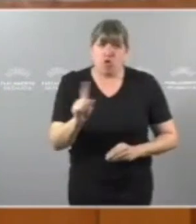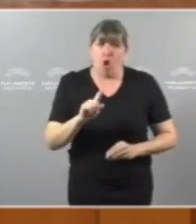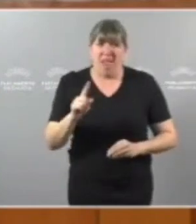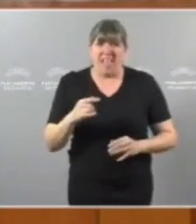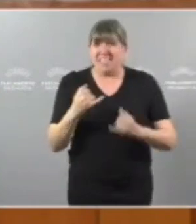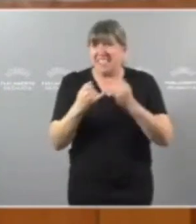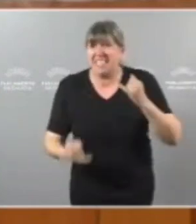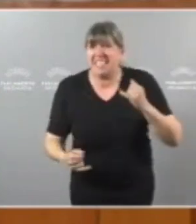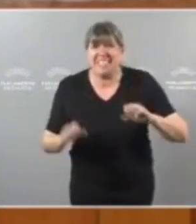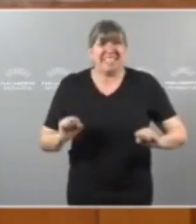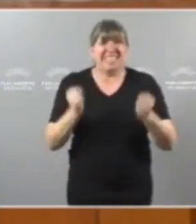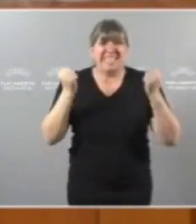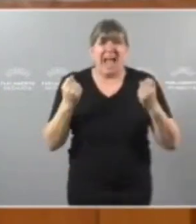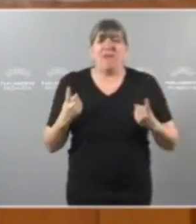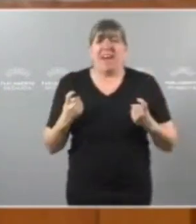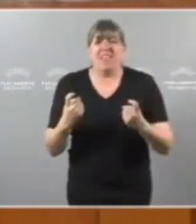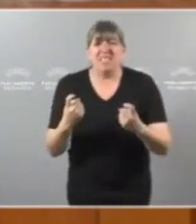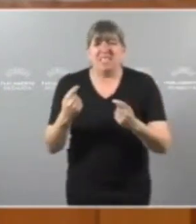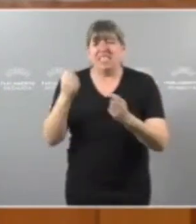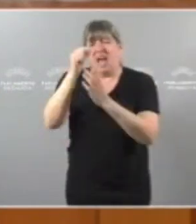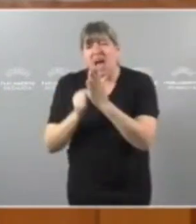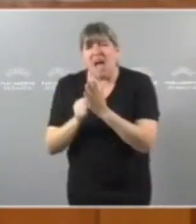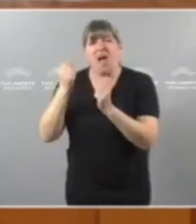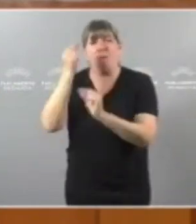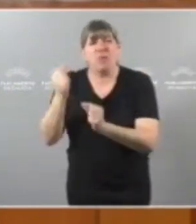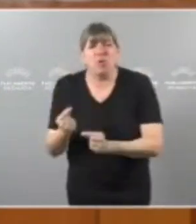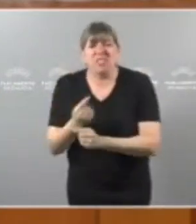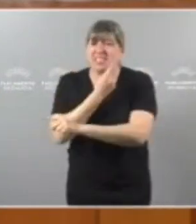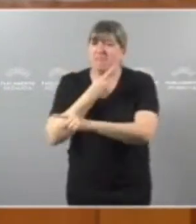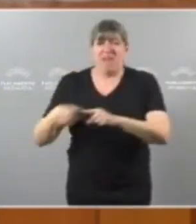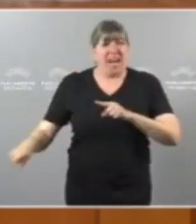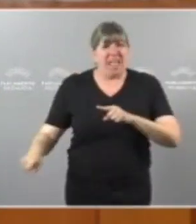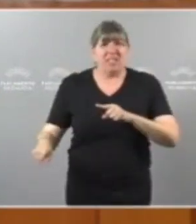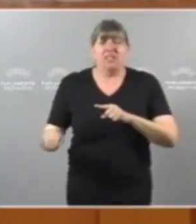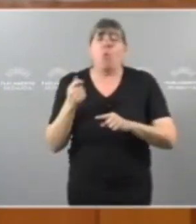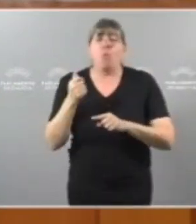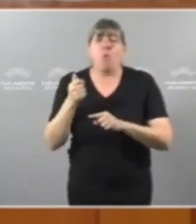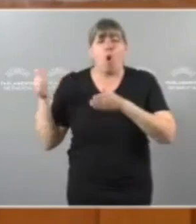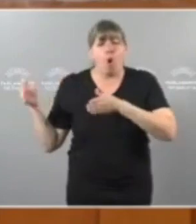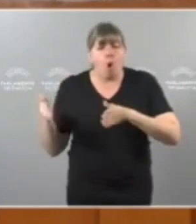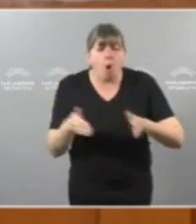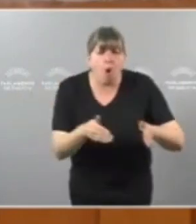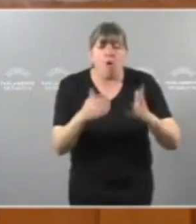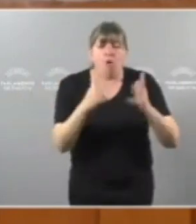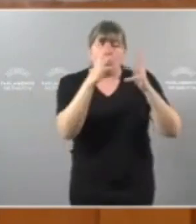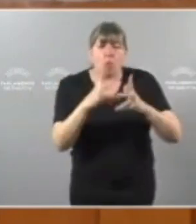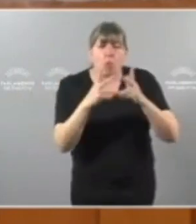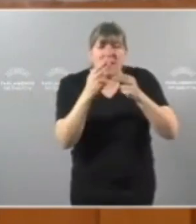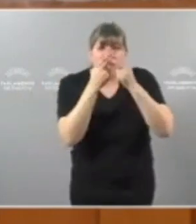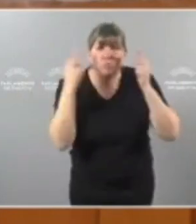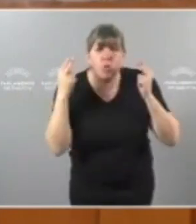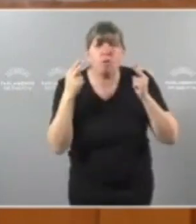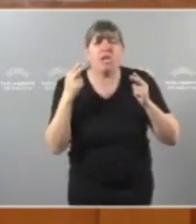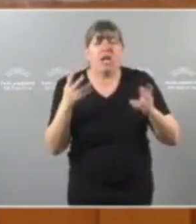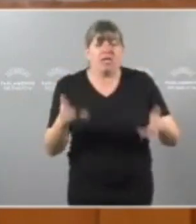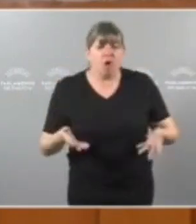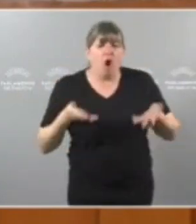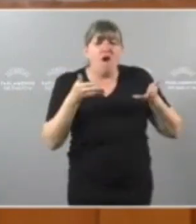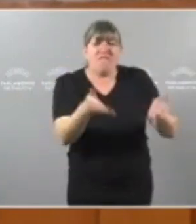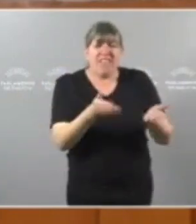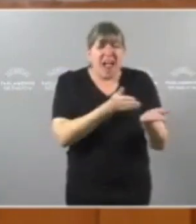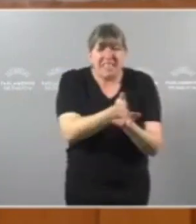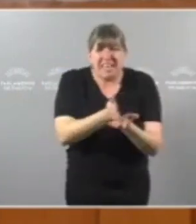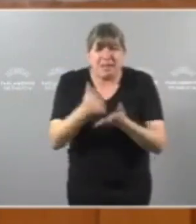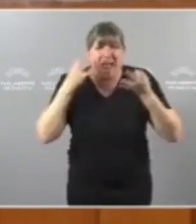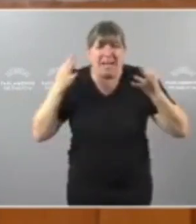hai que facer Un cambio Que permita Reorientar As contas públicas Para darlle Unha alternativa Real Os galegos